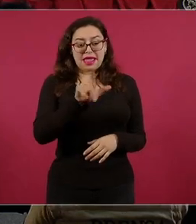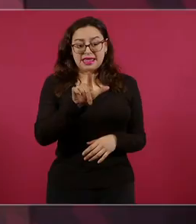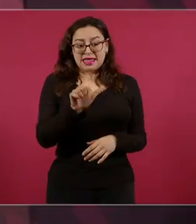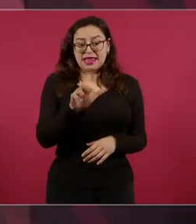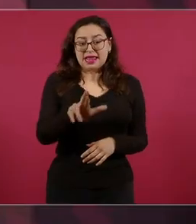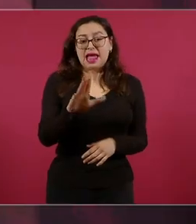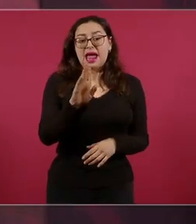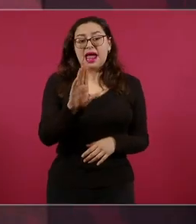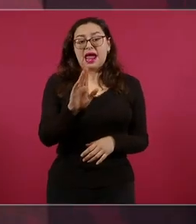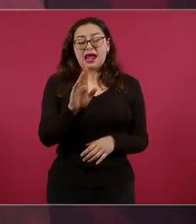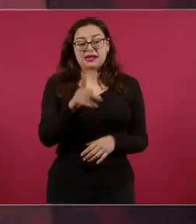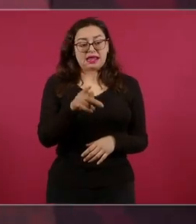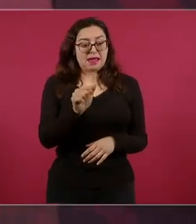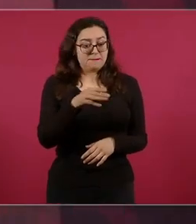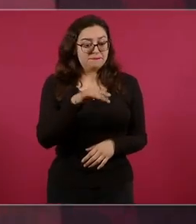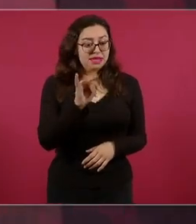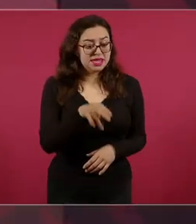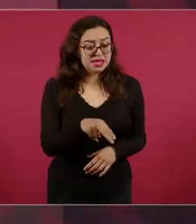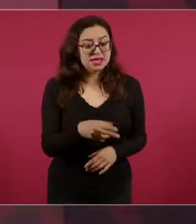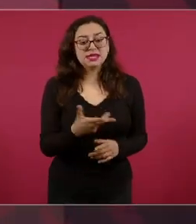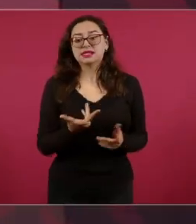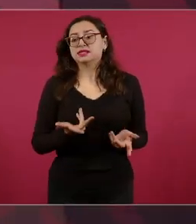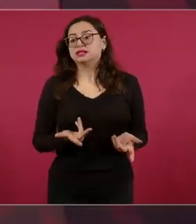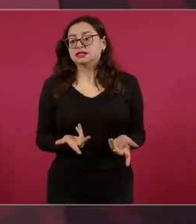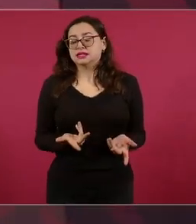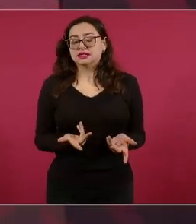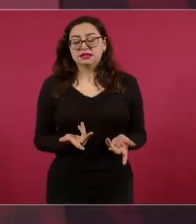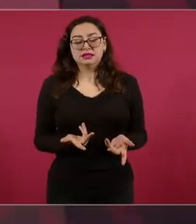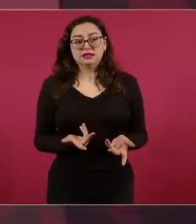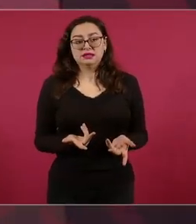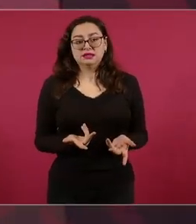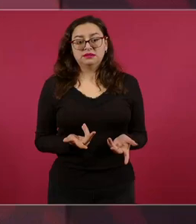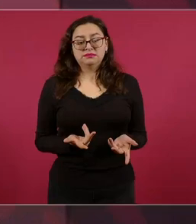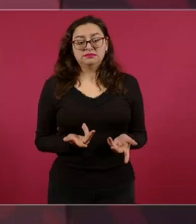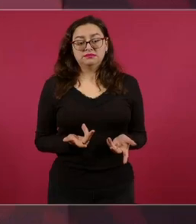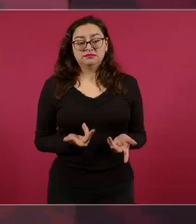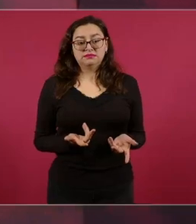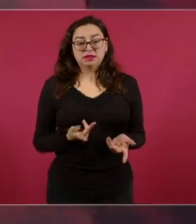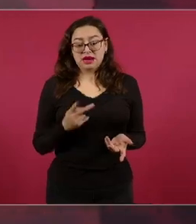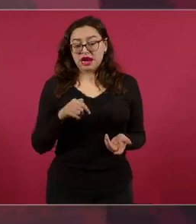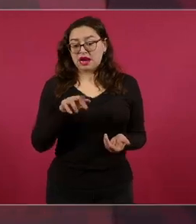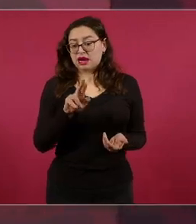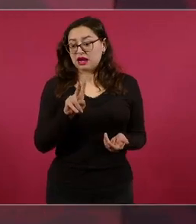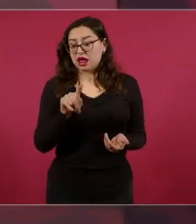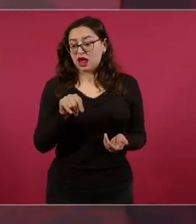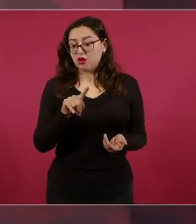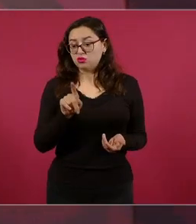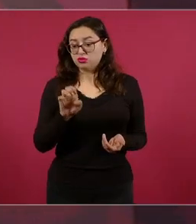Krause,